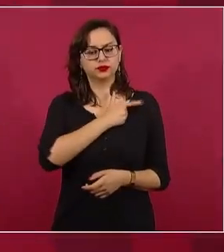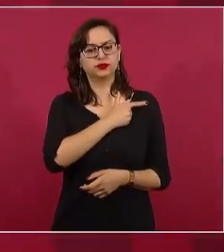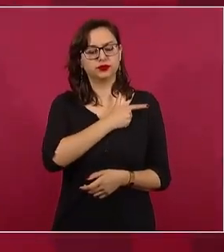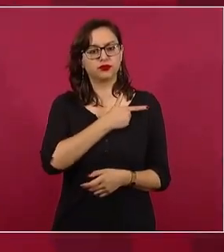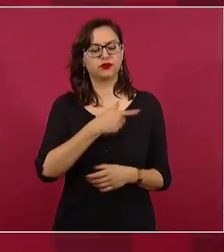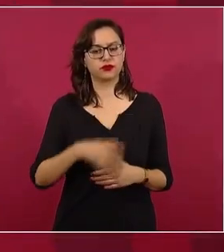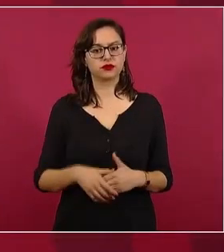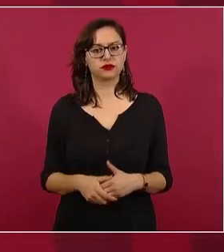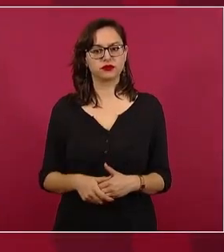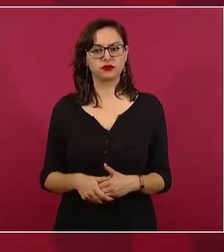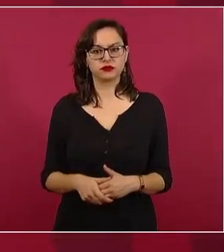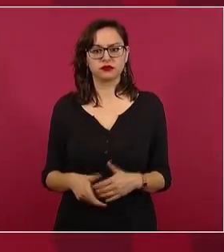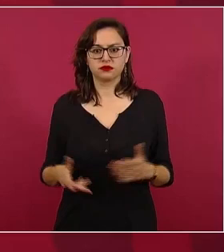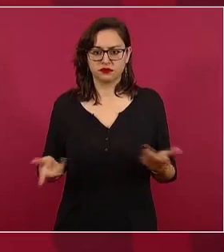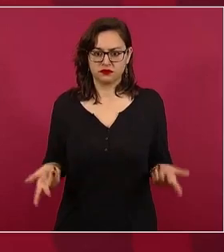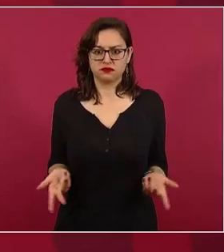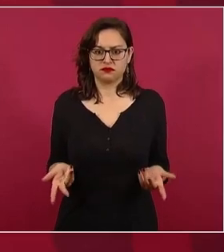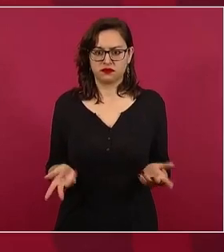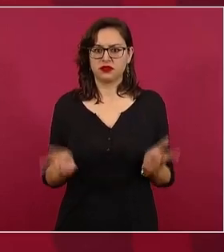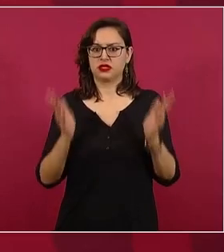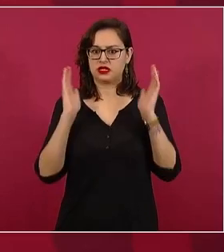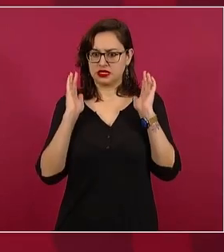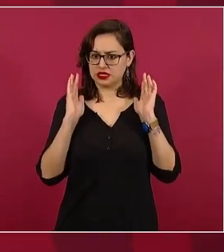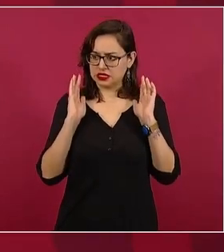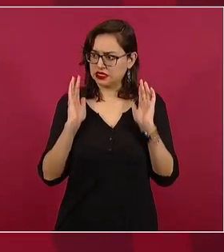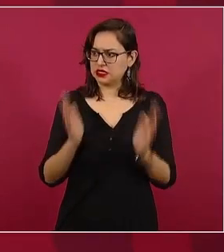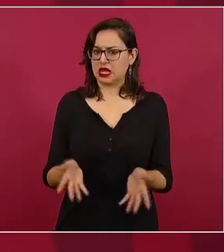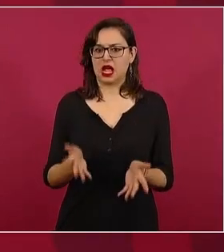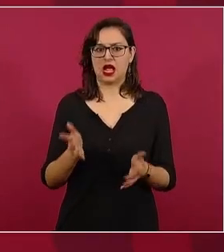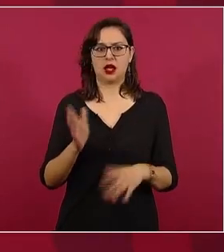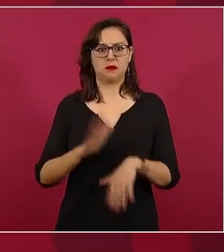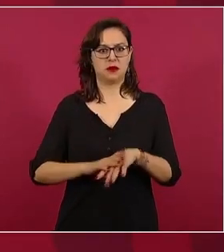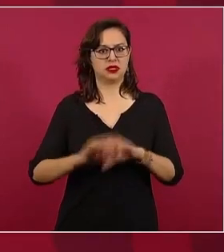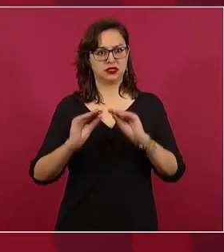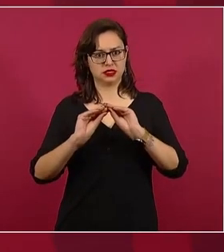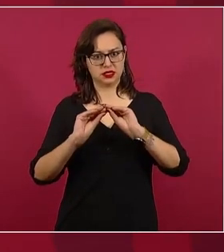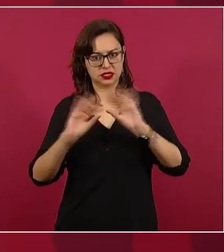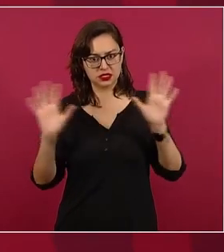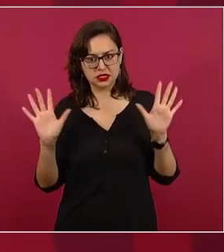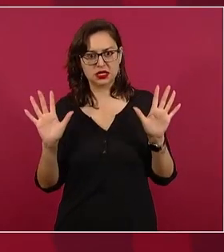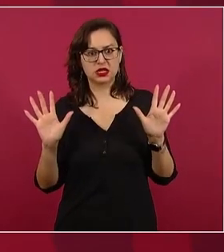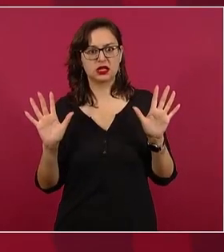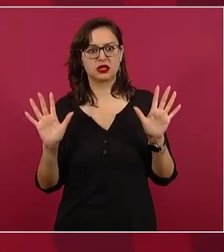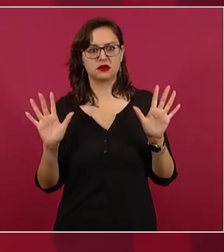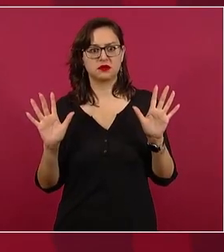sepamos que puede sustituirme